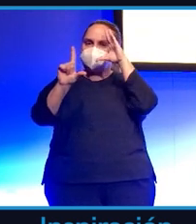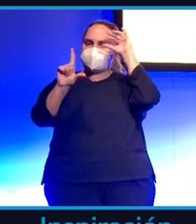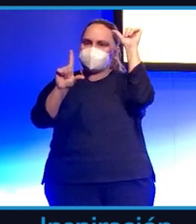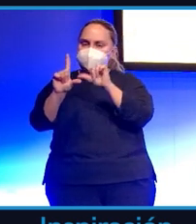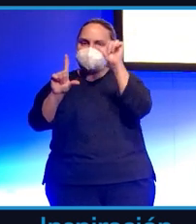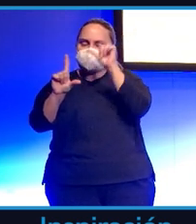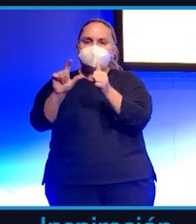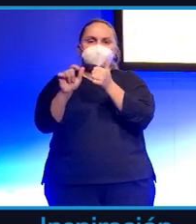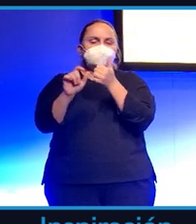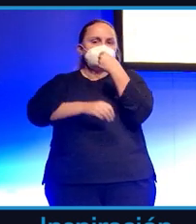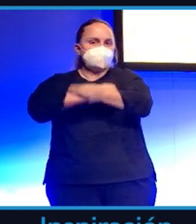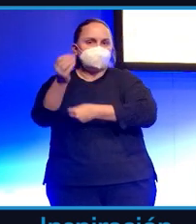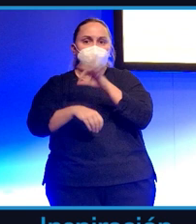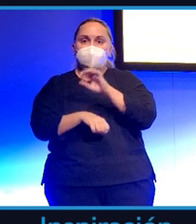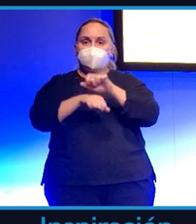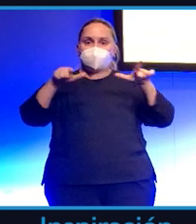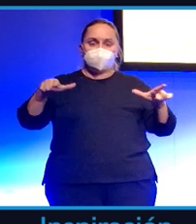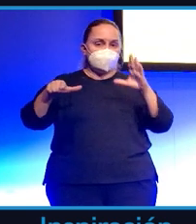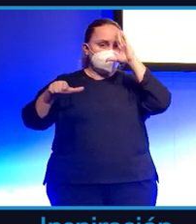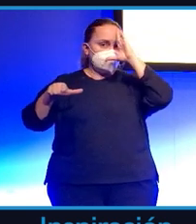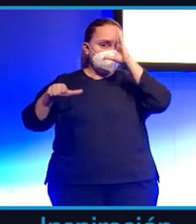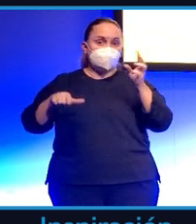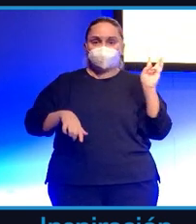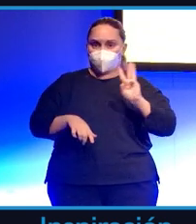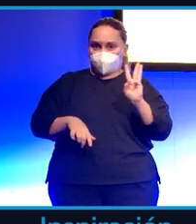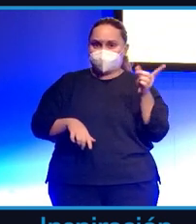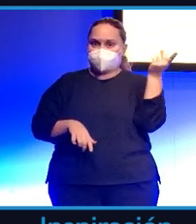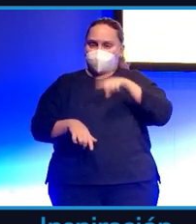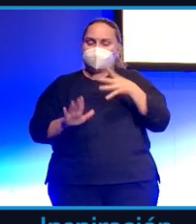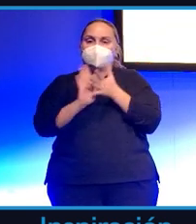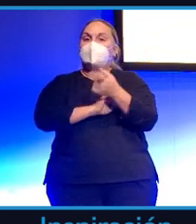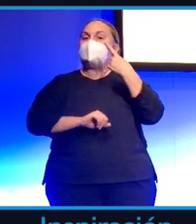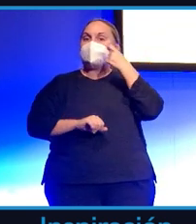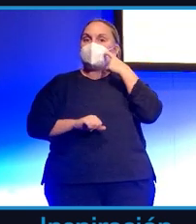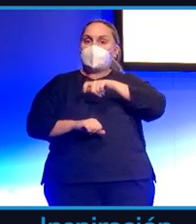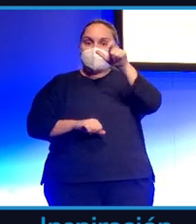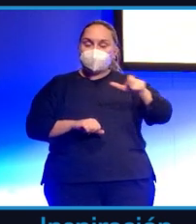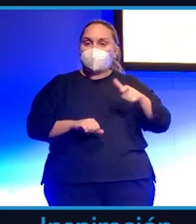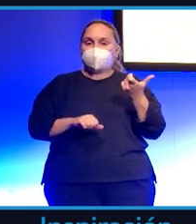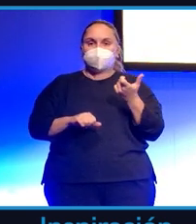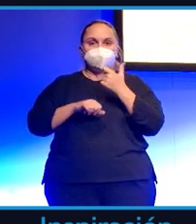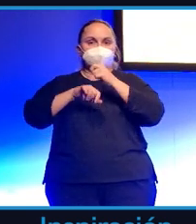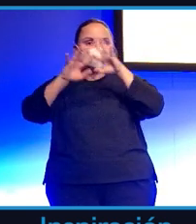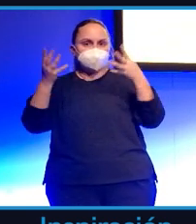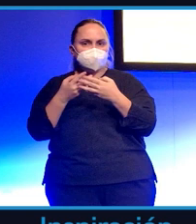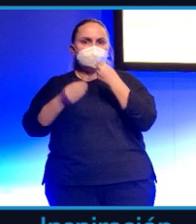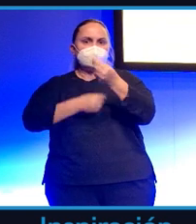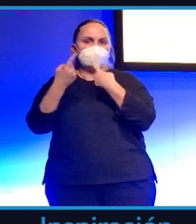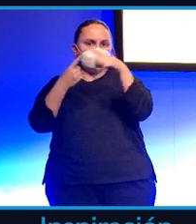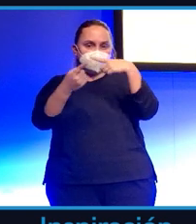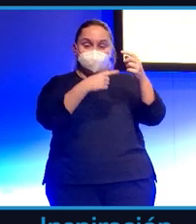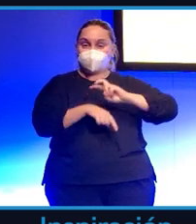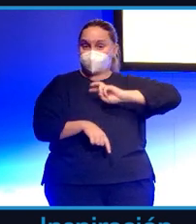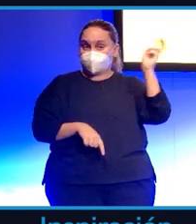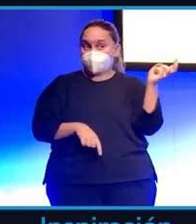audiovisuales del consumidor. Y luego también, del otro lado, creo que aunque no lo reconozcan en público